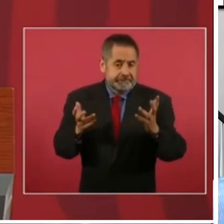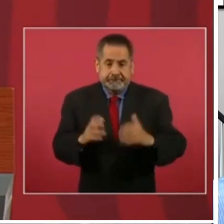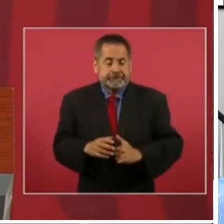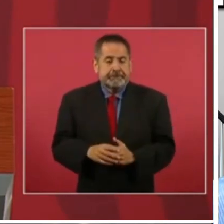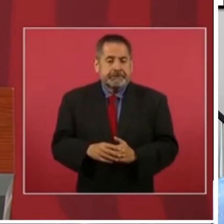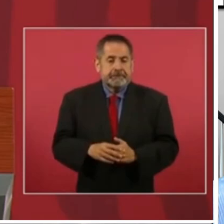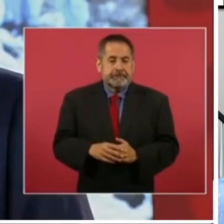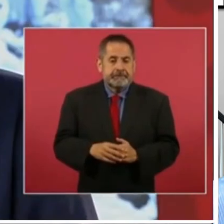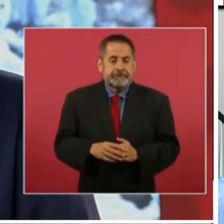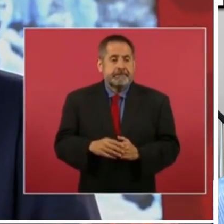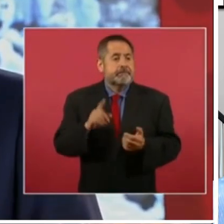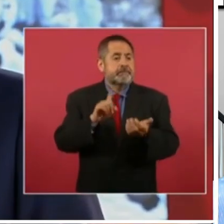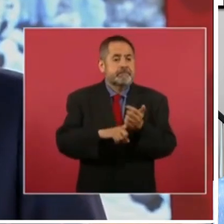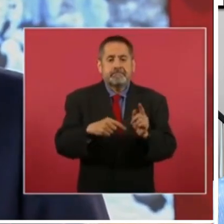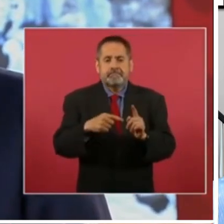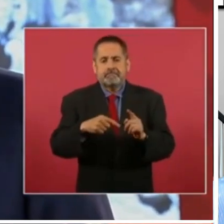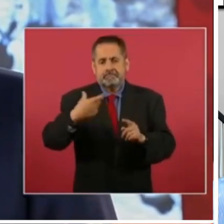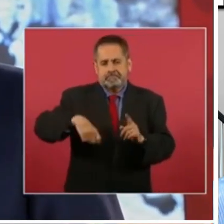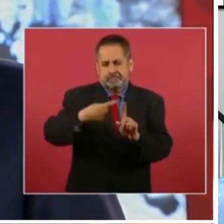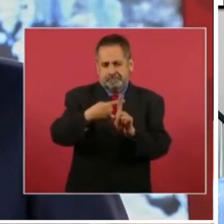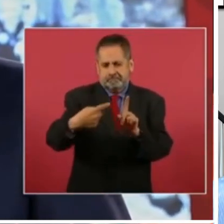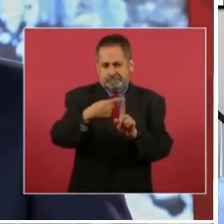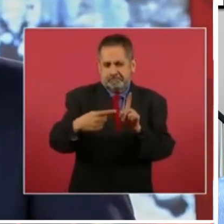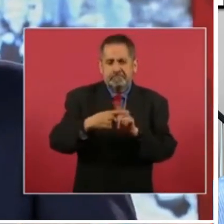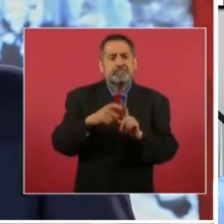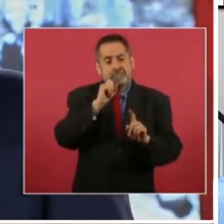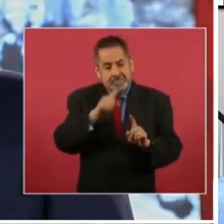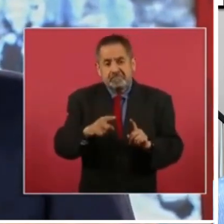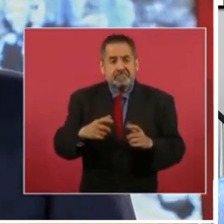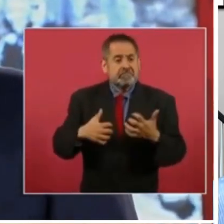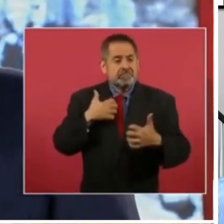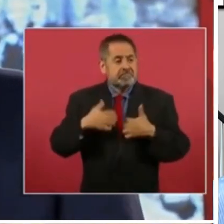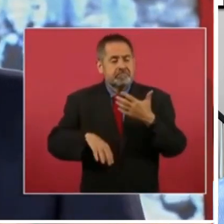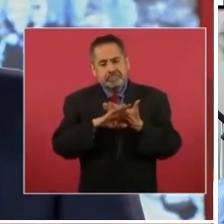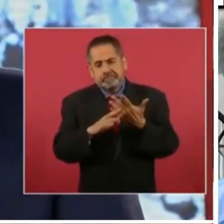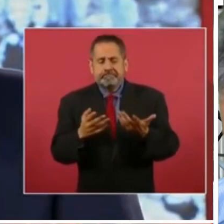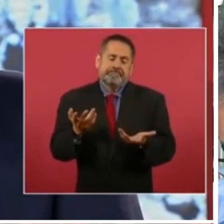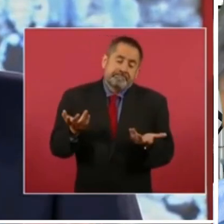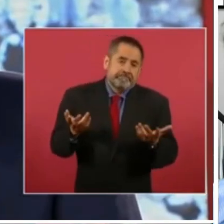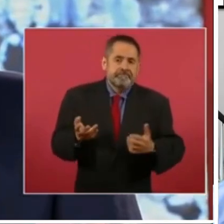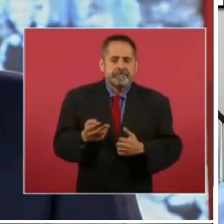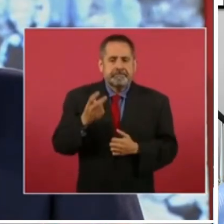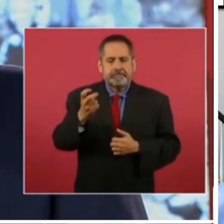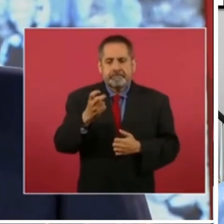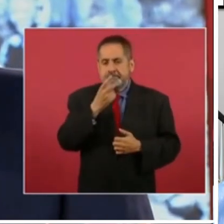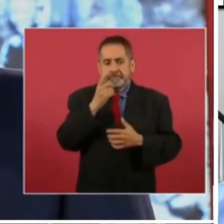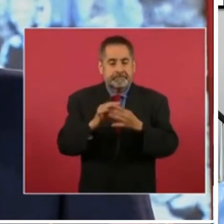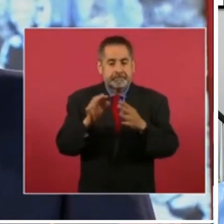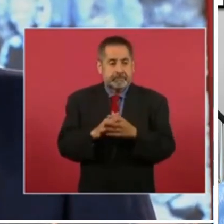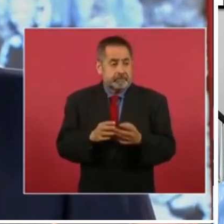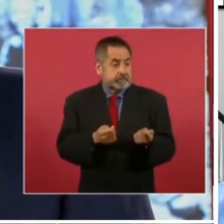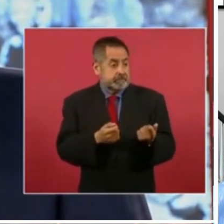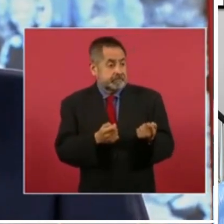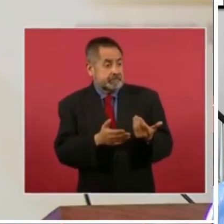Por de clase media, sectores. Por eso hablo de que no son